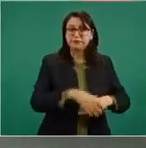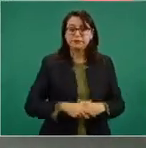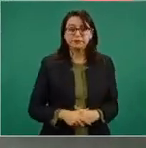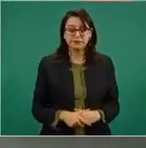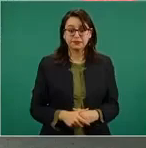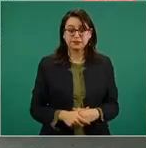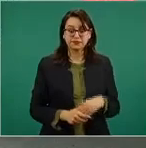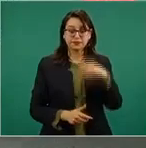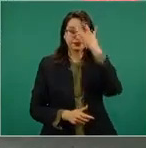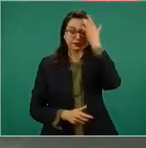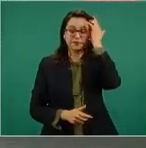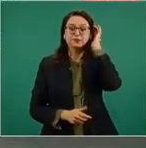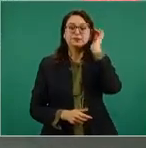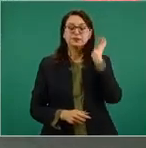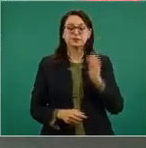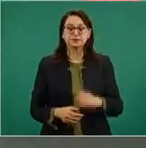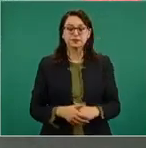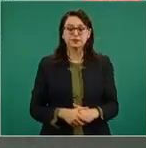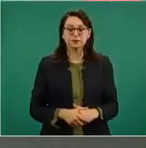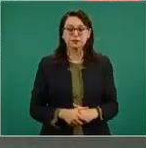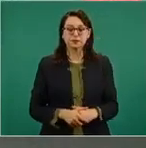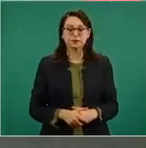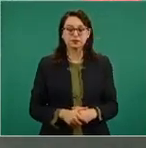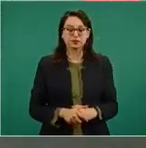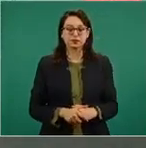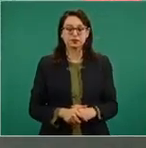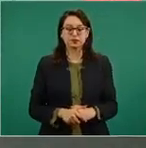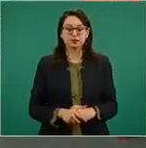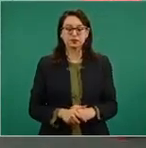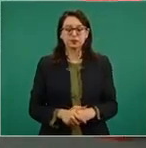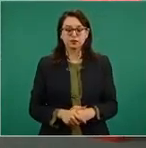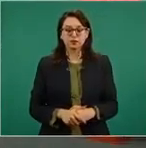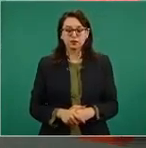Nosotros vamos nosotros a